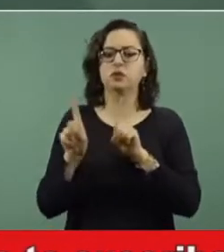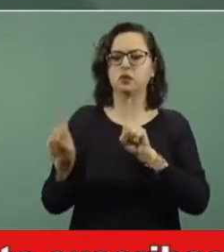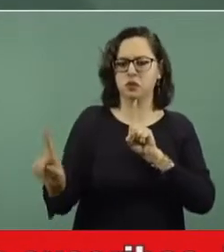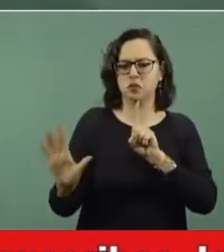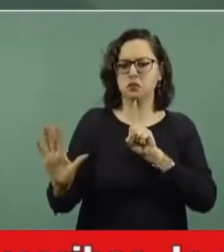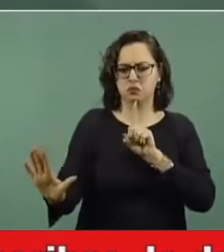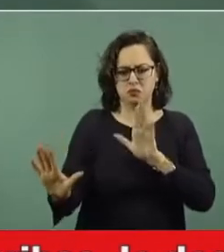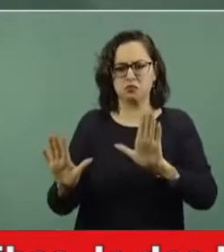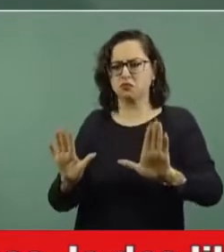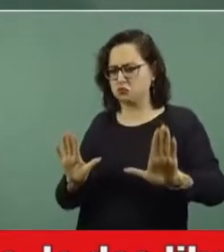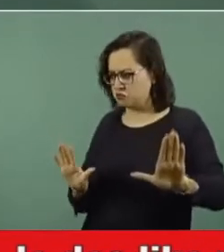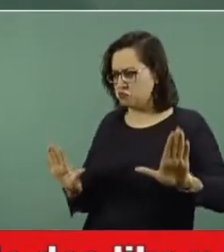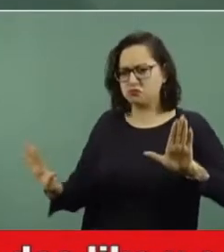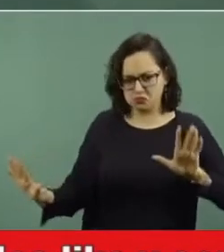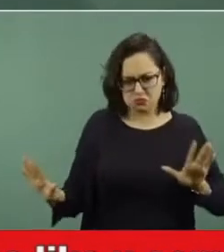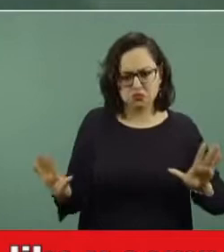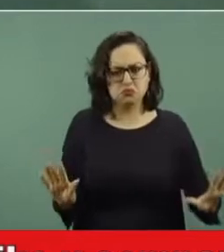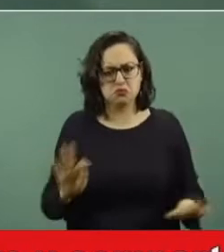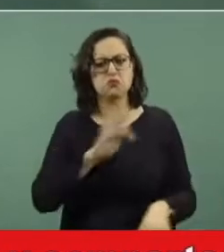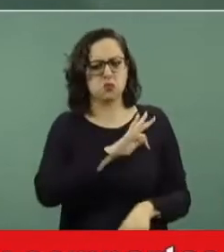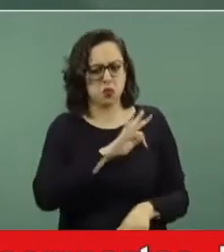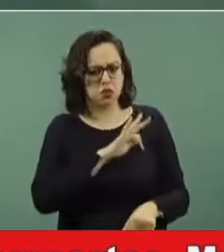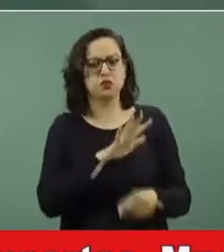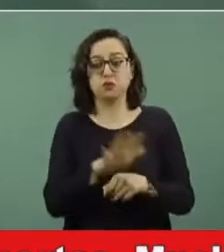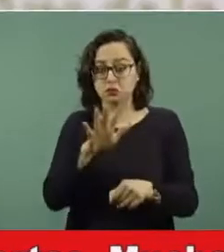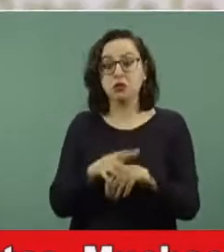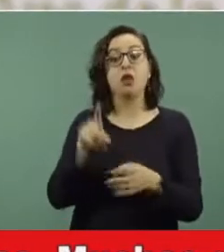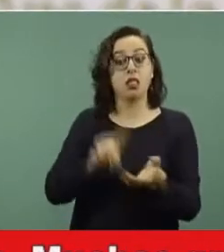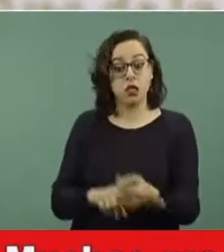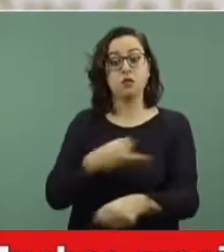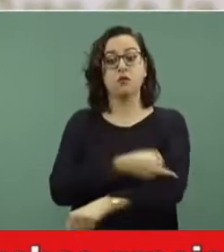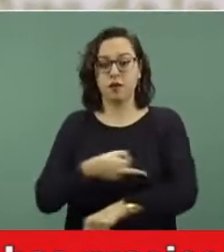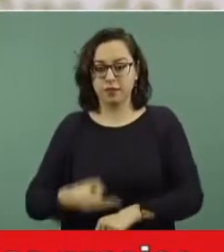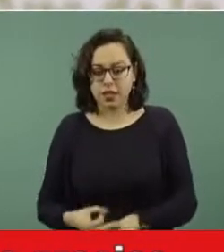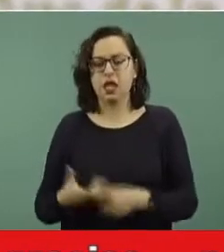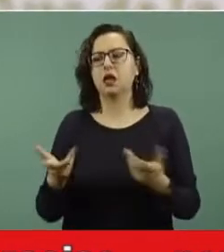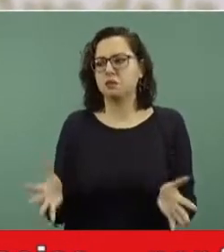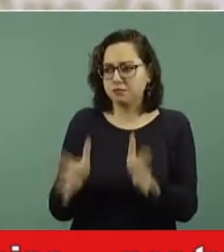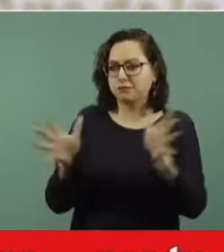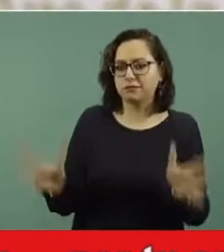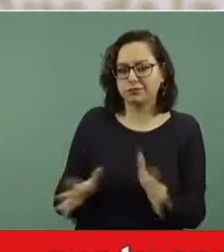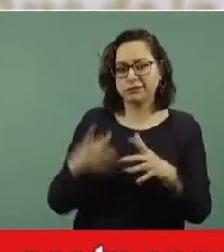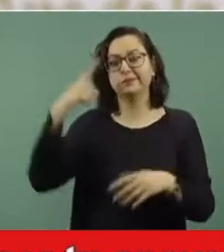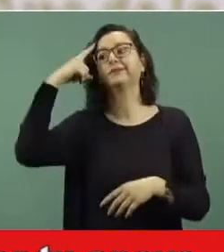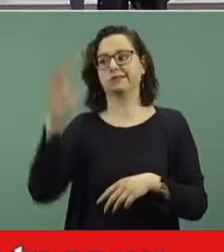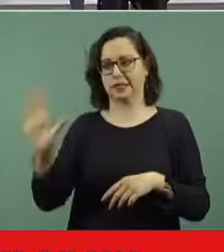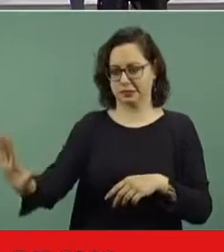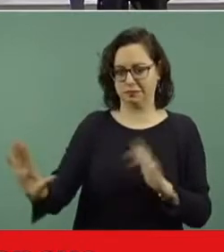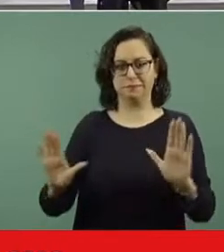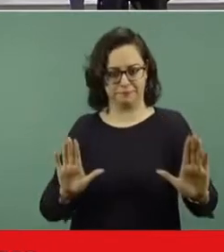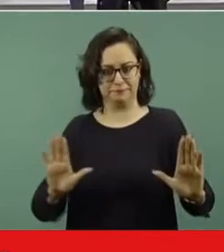hay sana distancia en lo individual que se puede observar en la familia y motivarse unos a otros a mantener la conciencia de esto.